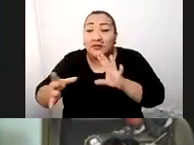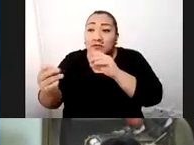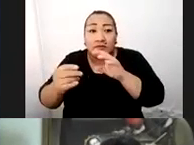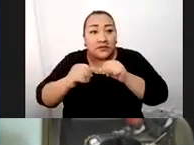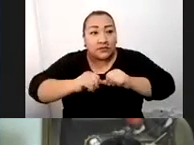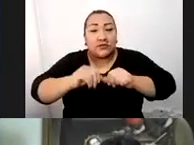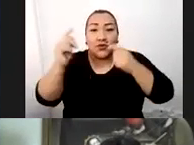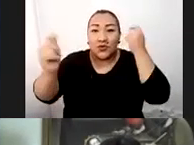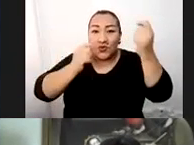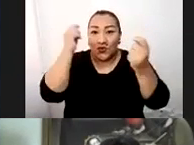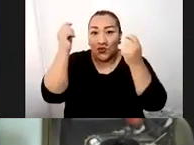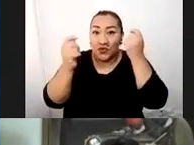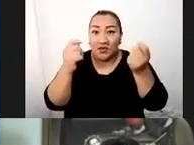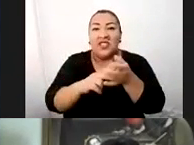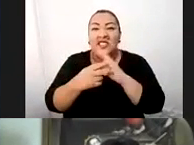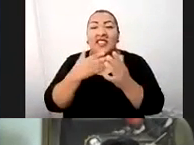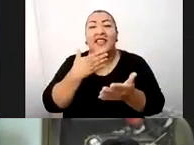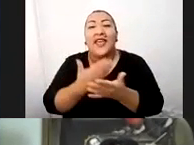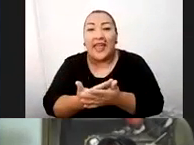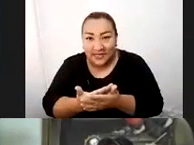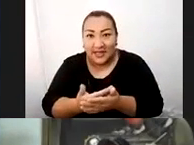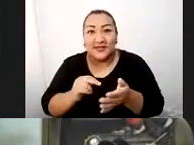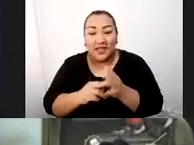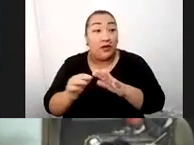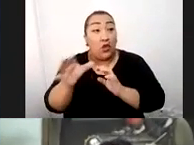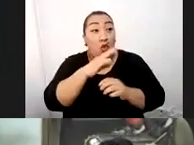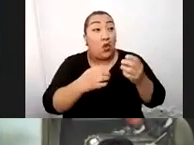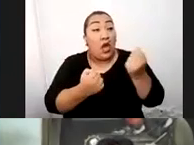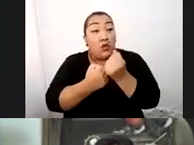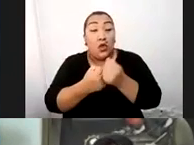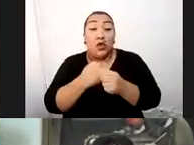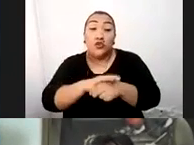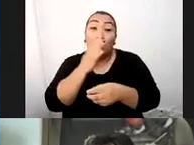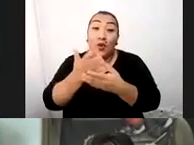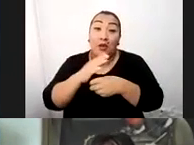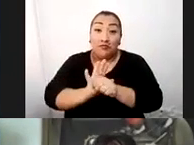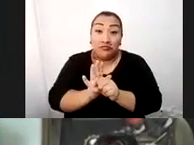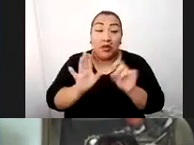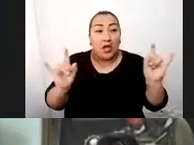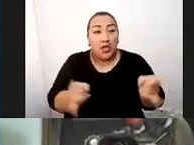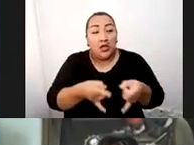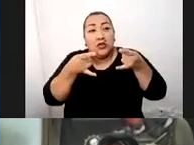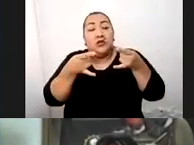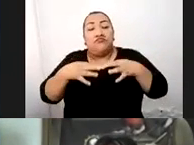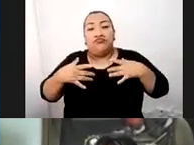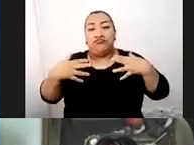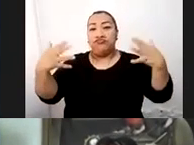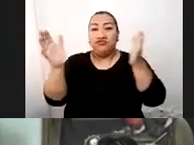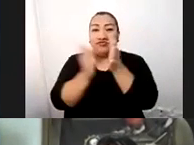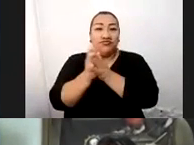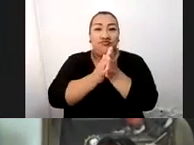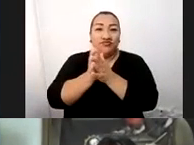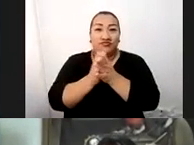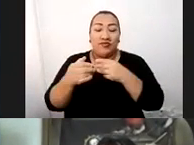turismo de la gratitud. sea, todos los hermanos que están en la primera línea de batalla, manera de recargar energías y un poco botar el